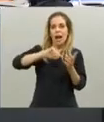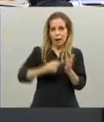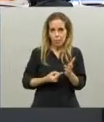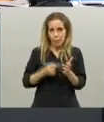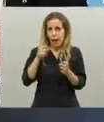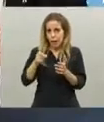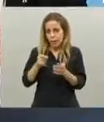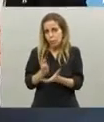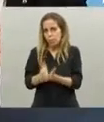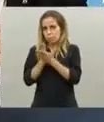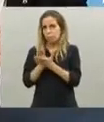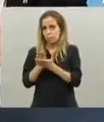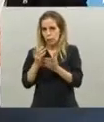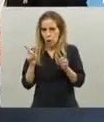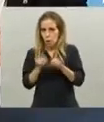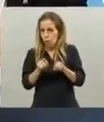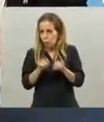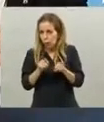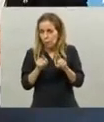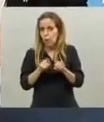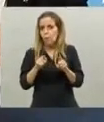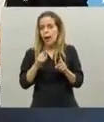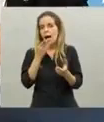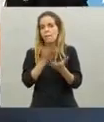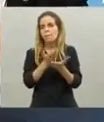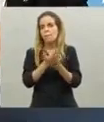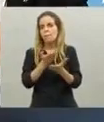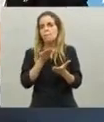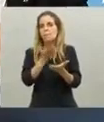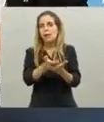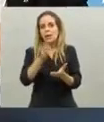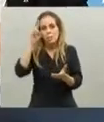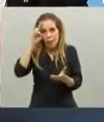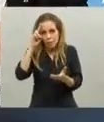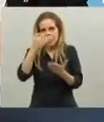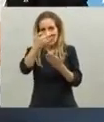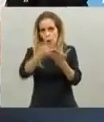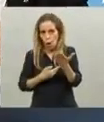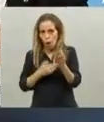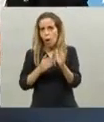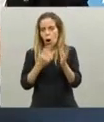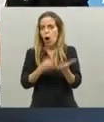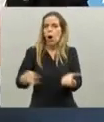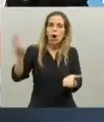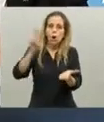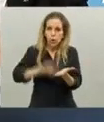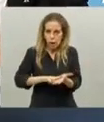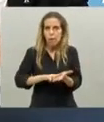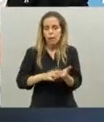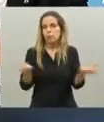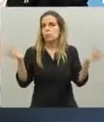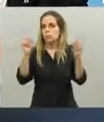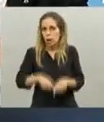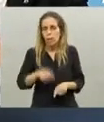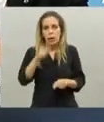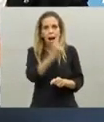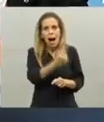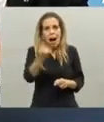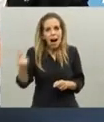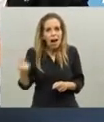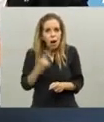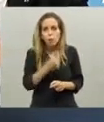lanzó el Presidente que se está reempadronando, esto lo está organizando Santiago, hay que reempadronar a todos los que tienen permiso, que la verdad que teníamos